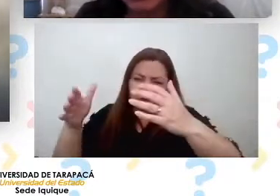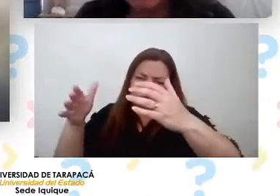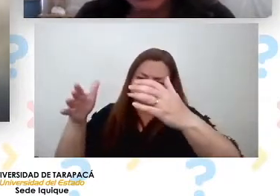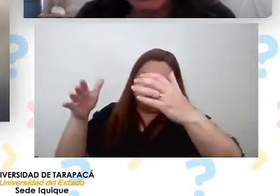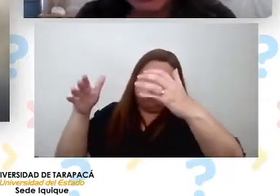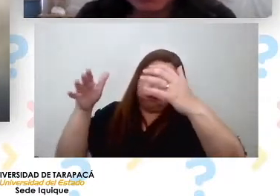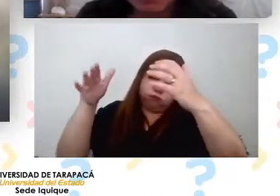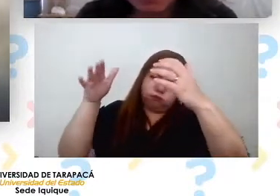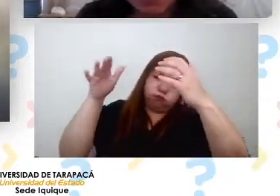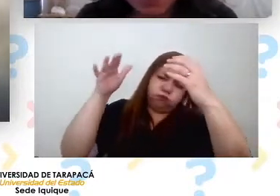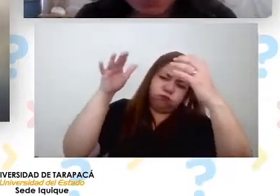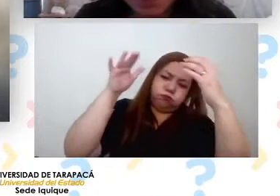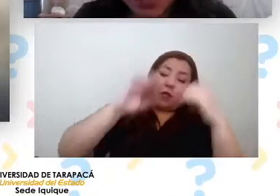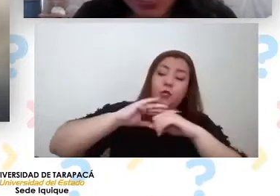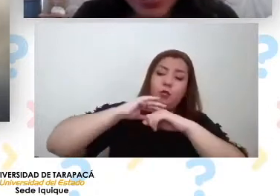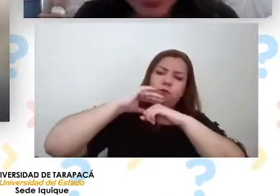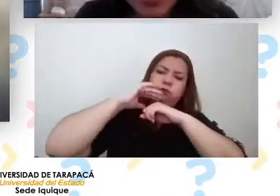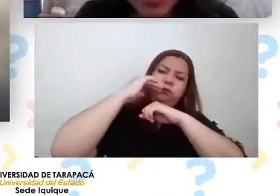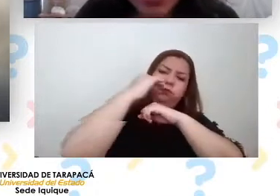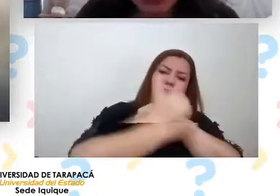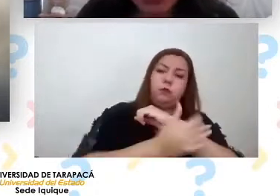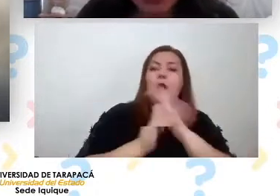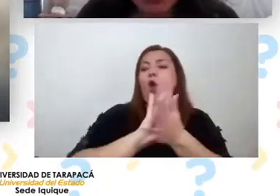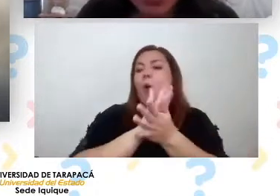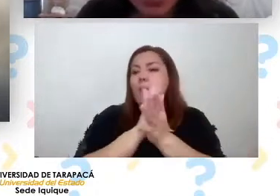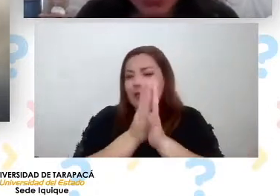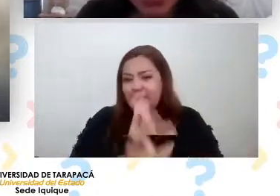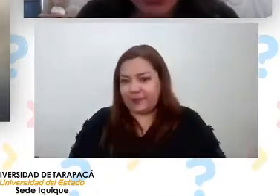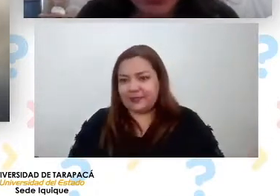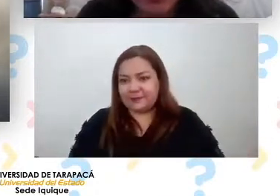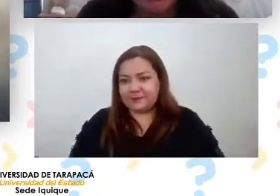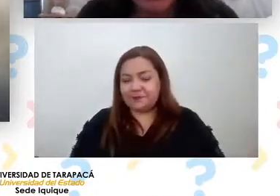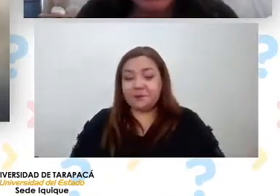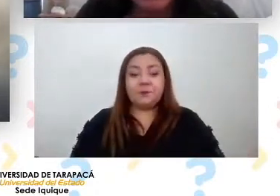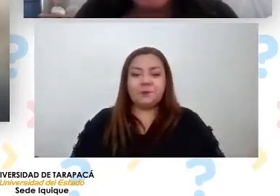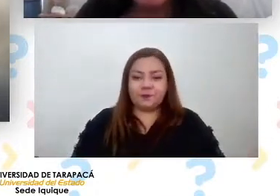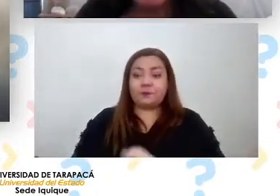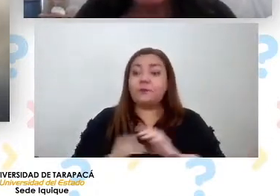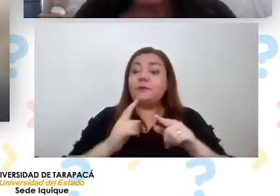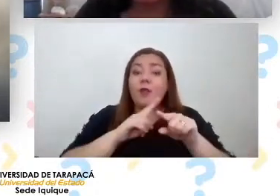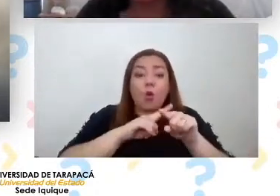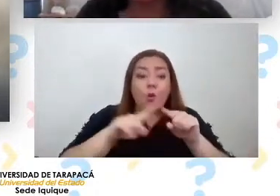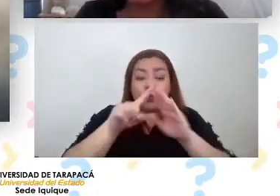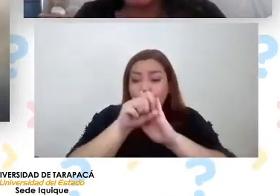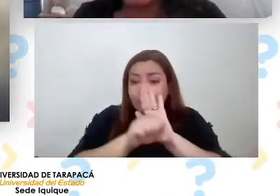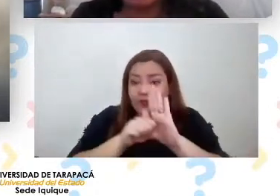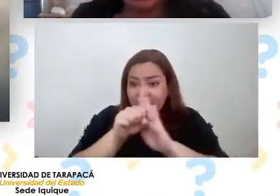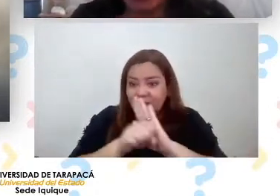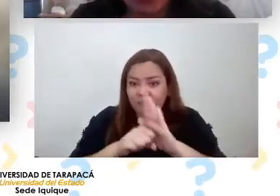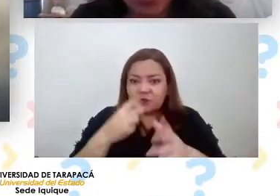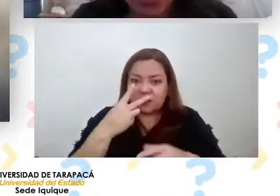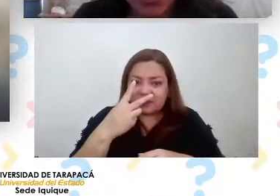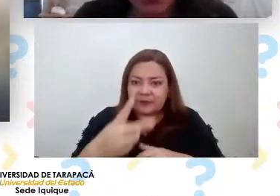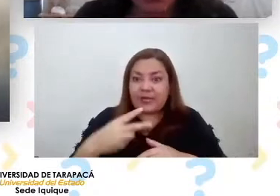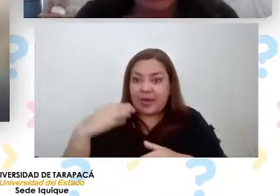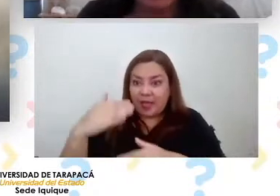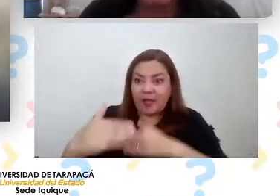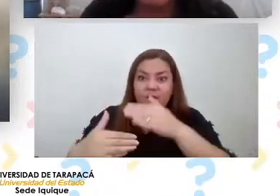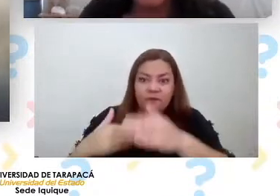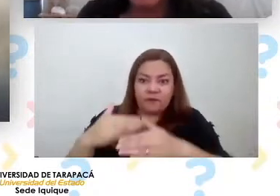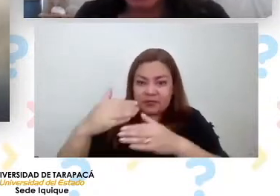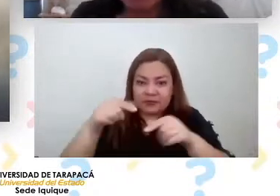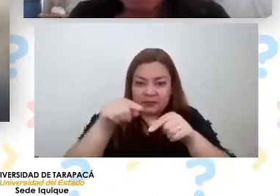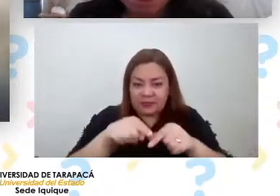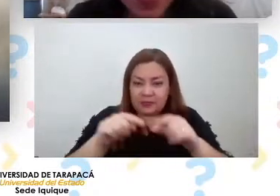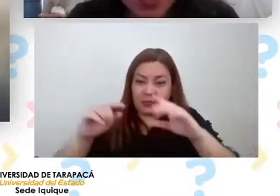completamente. Acá, otro video donde se ve el avance de este fenómeno, de esta nube